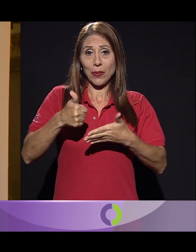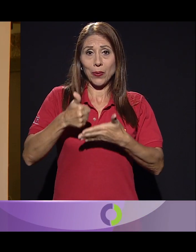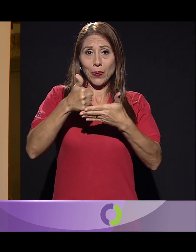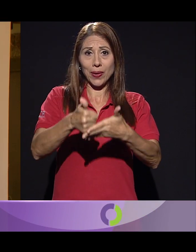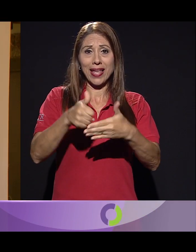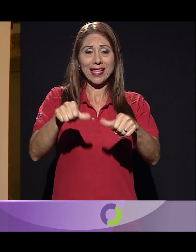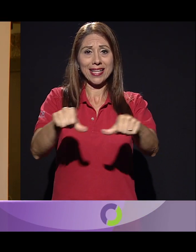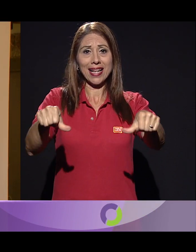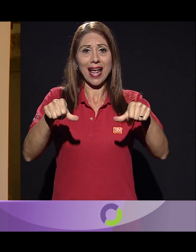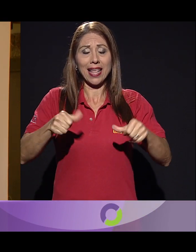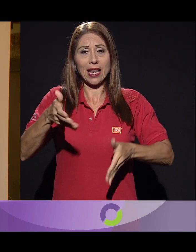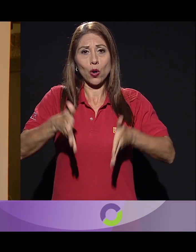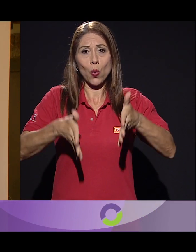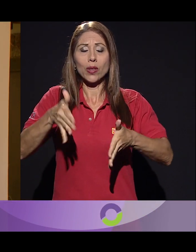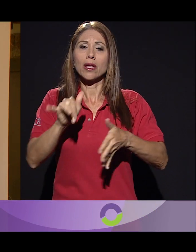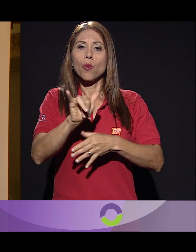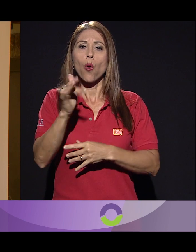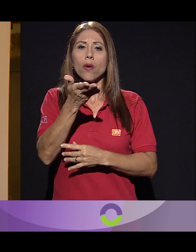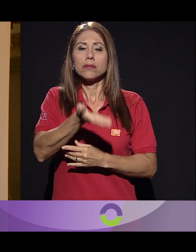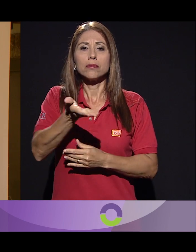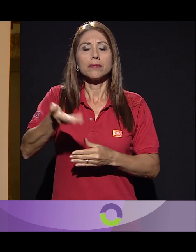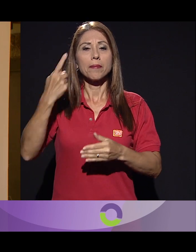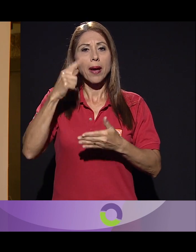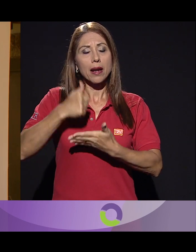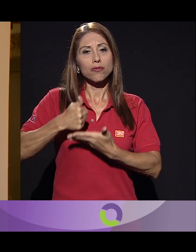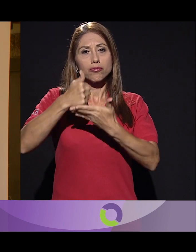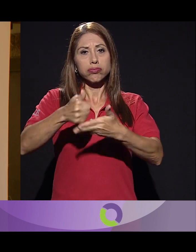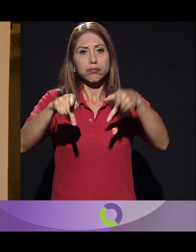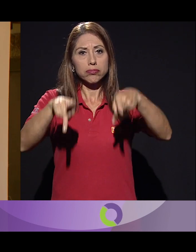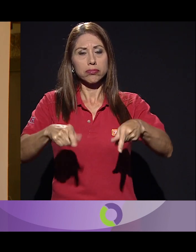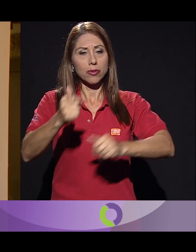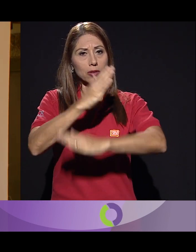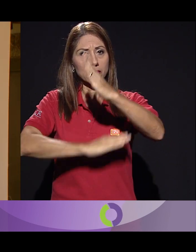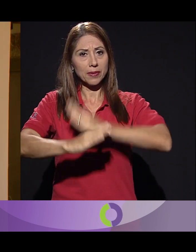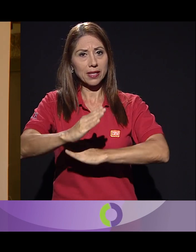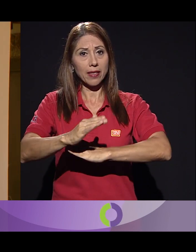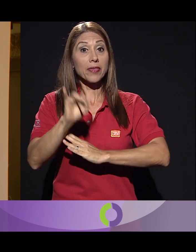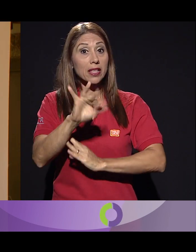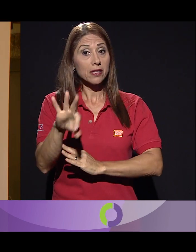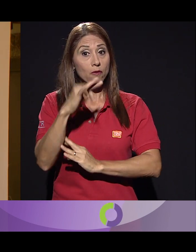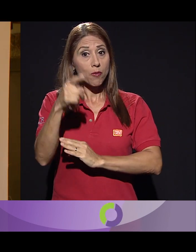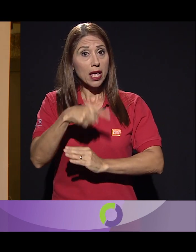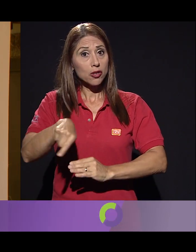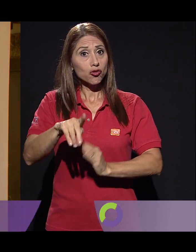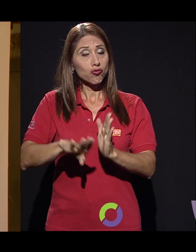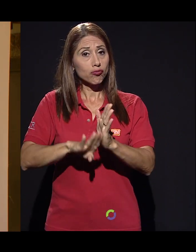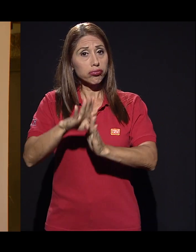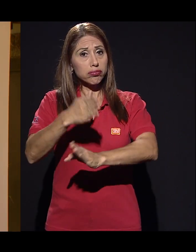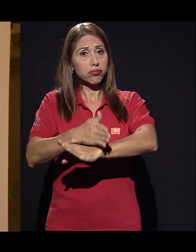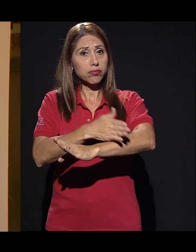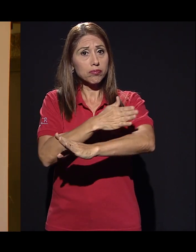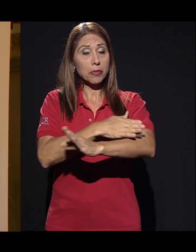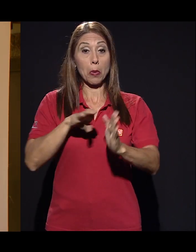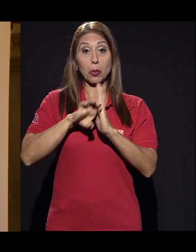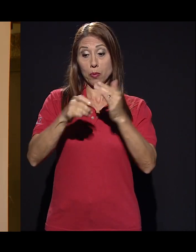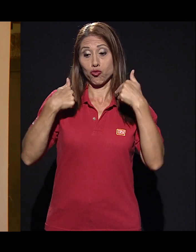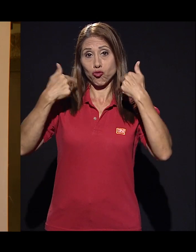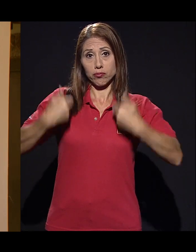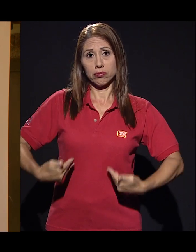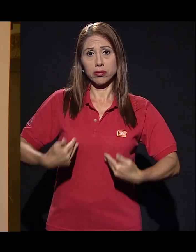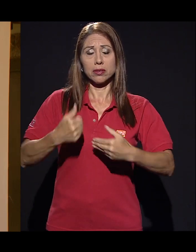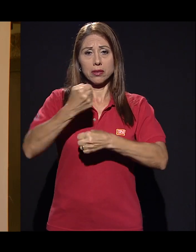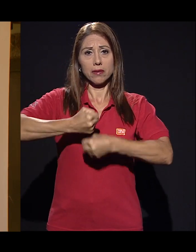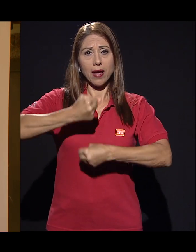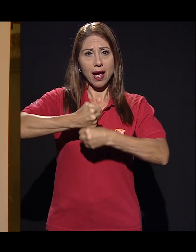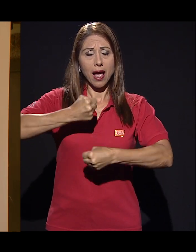robótica como una herramienta para ayudar a personas con discapacidad, para que así se recuperen. Bueno, en mi caso estoy trabajando en dos.